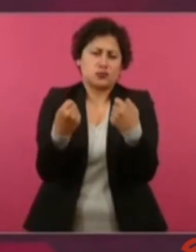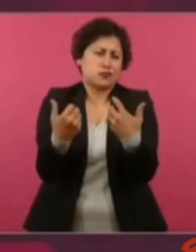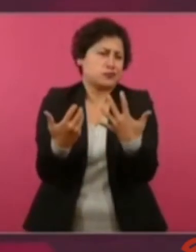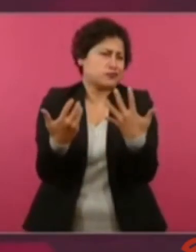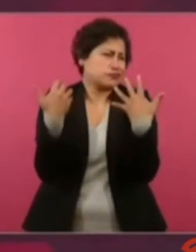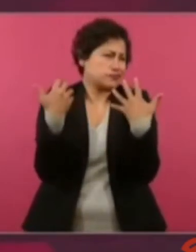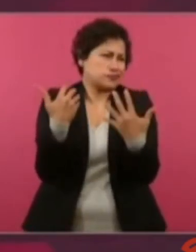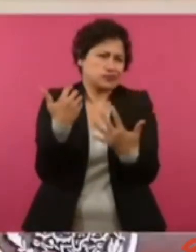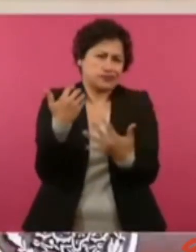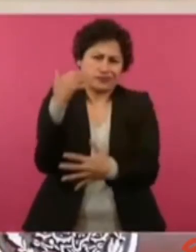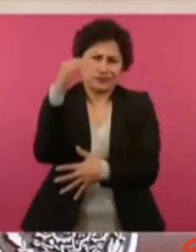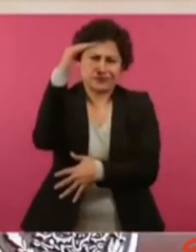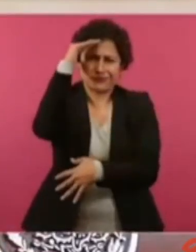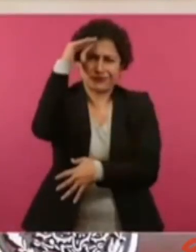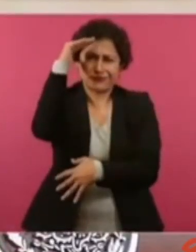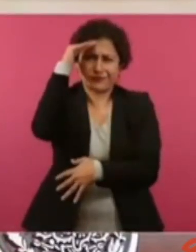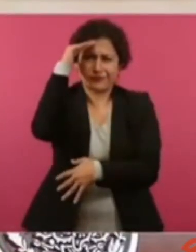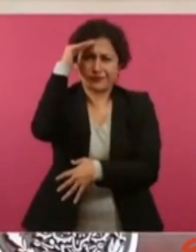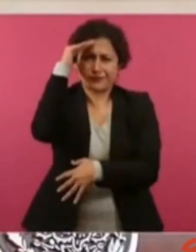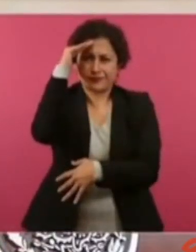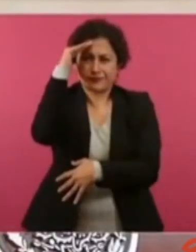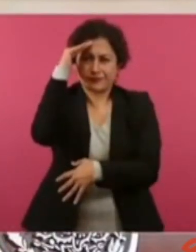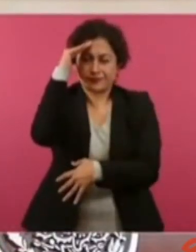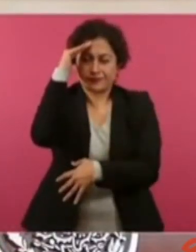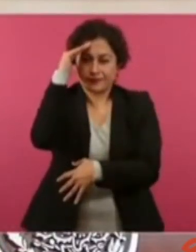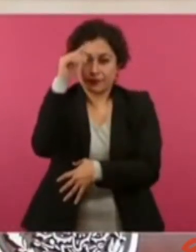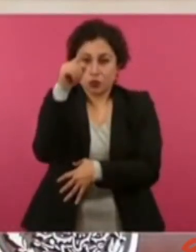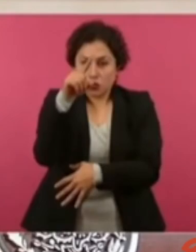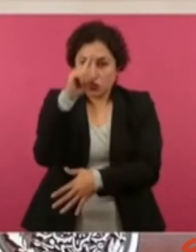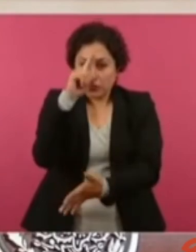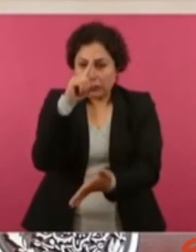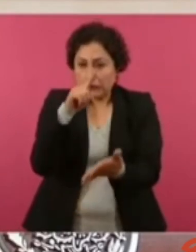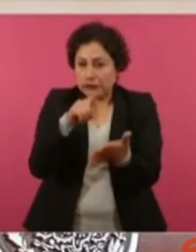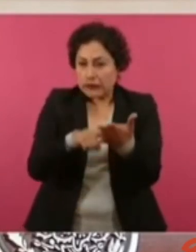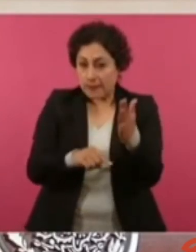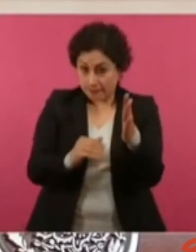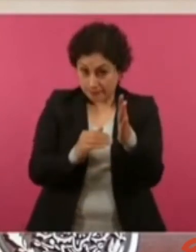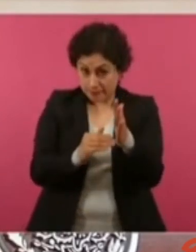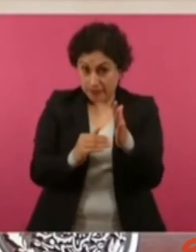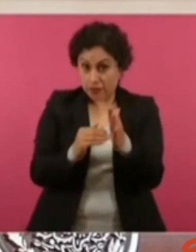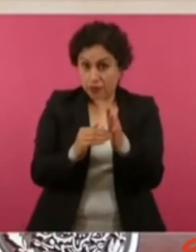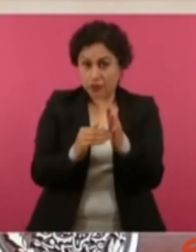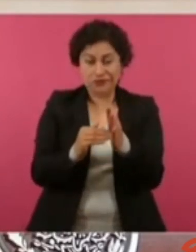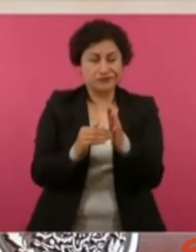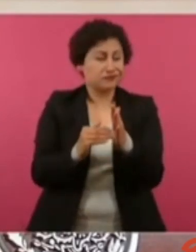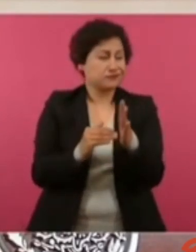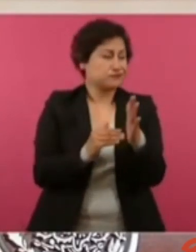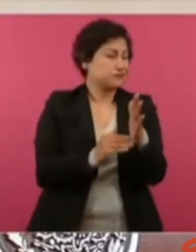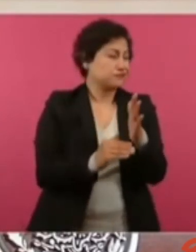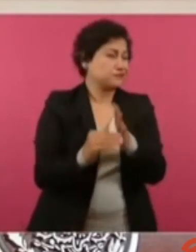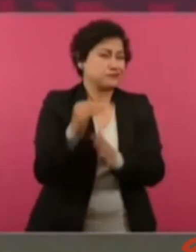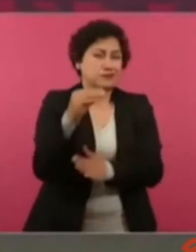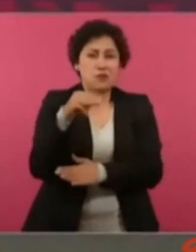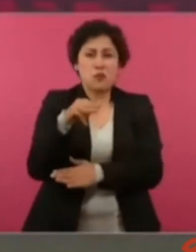No crean que son millonarios, son multimillonarios, los dueños.